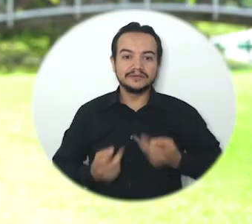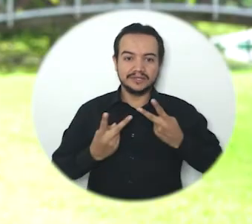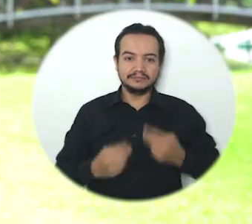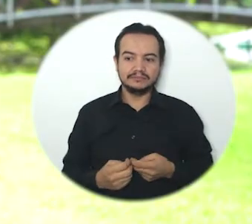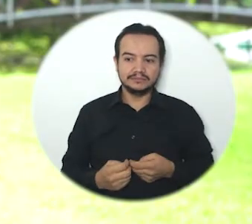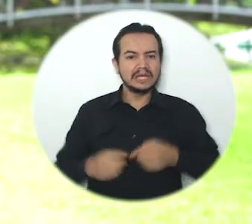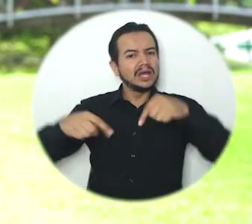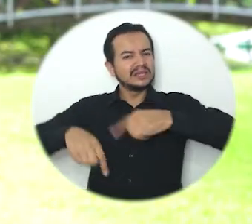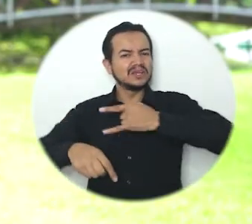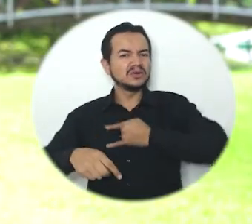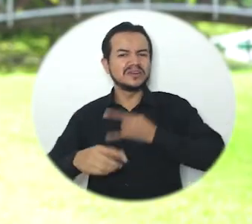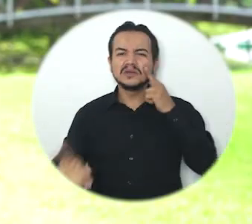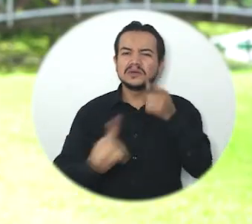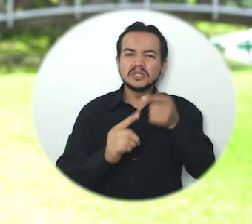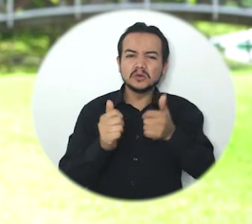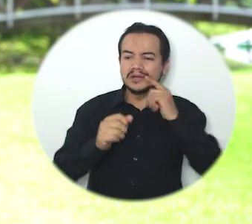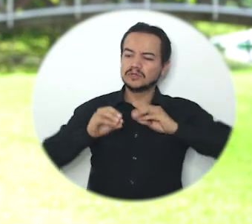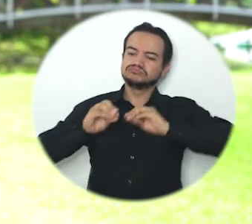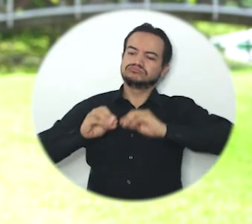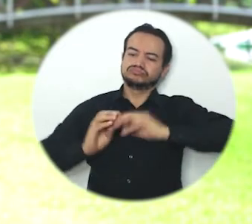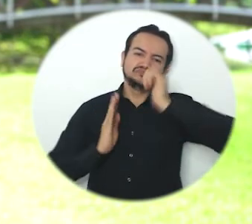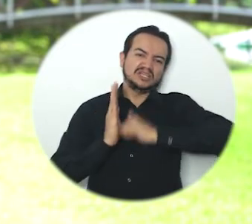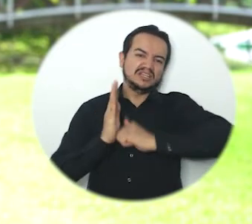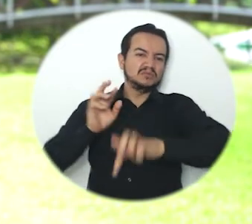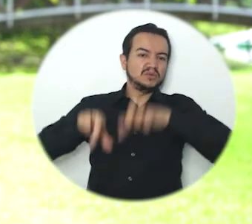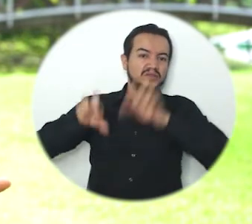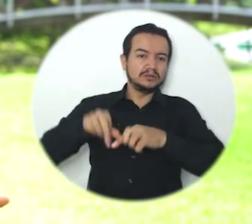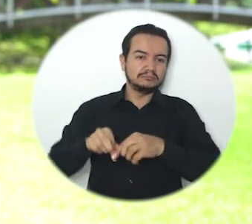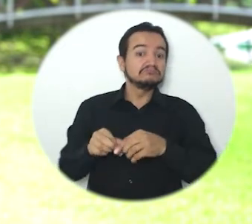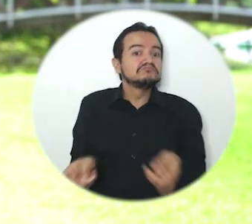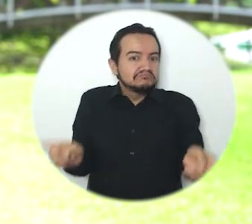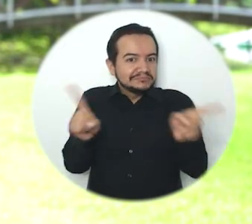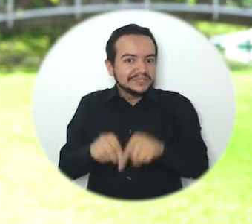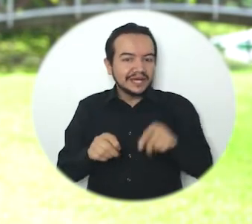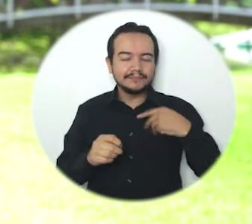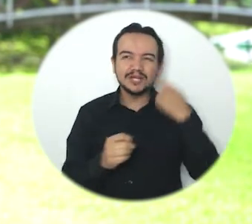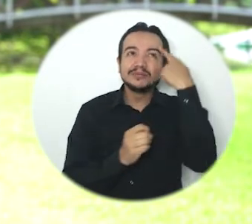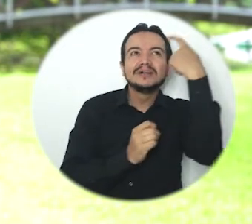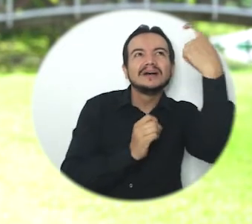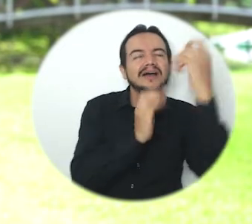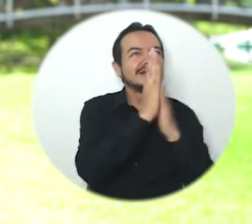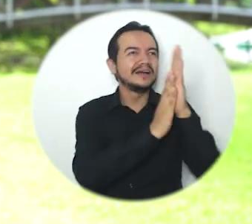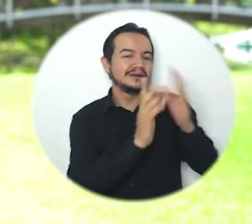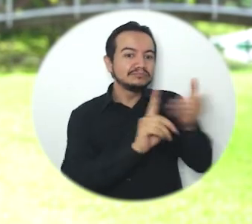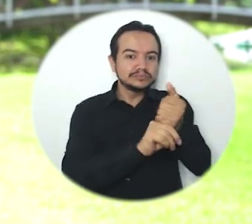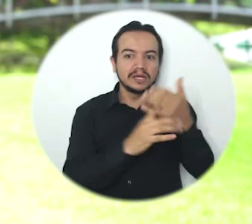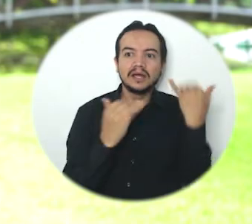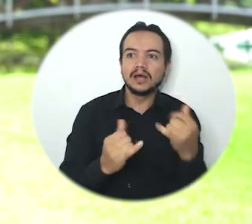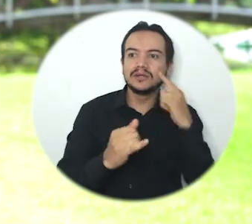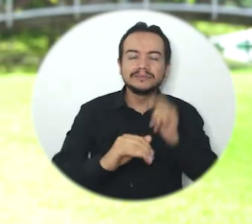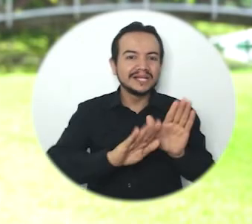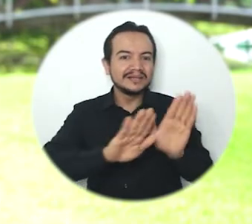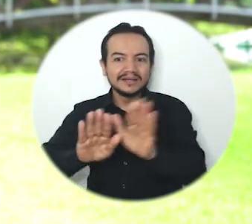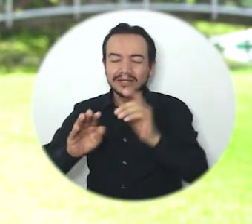no solamente es un centro en el que se forman como profesionales, sino es el lugar donde se gestan nuevos sueños. Por eso se alza la voz, alzamos una